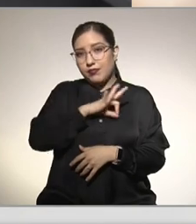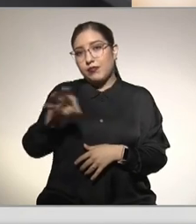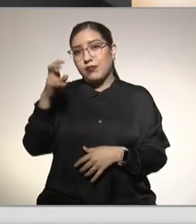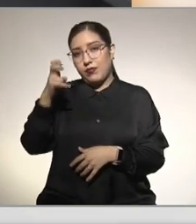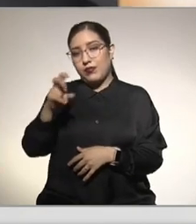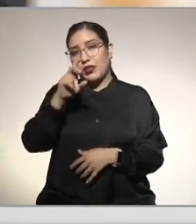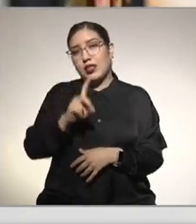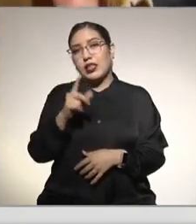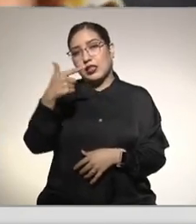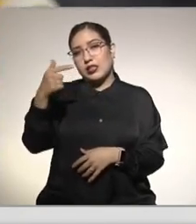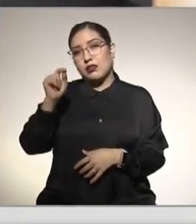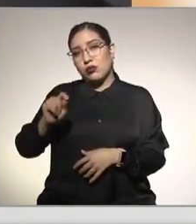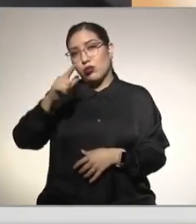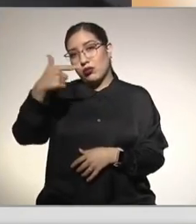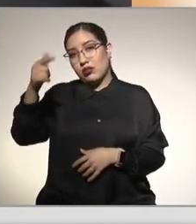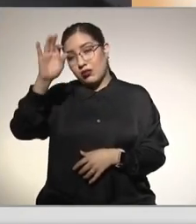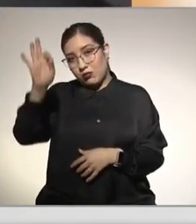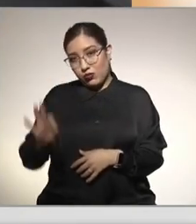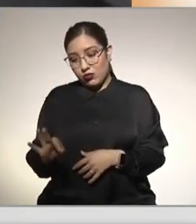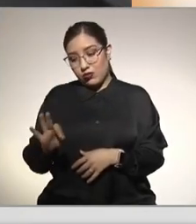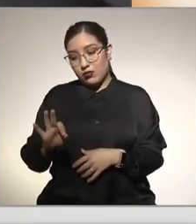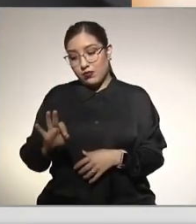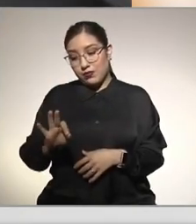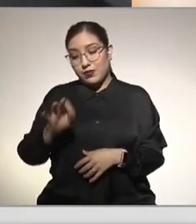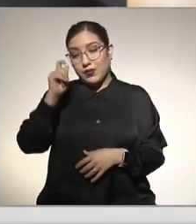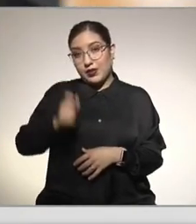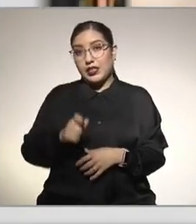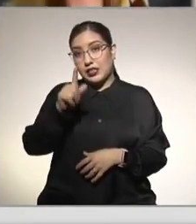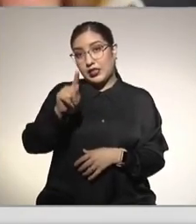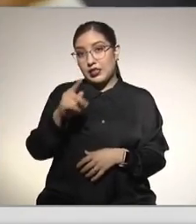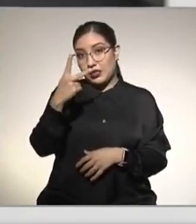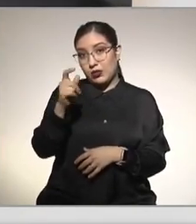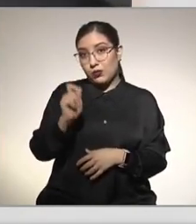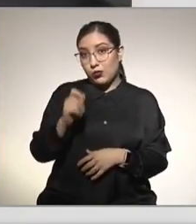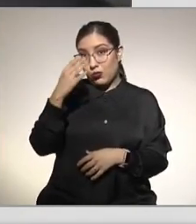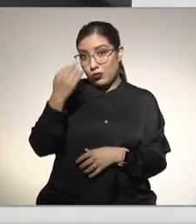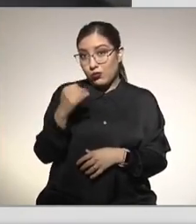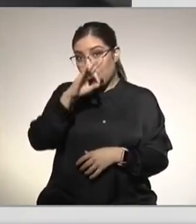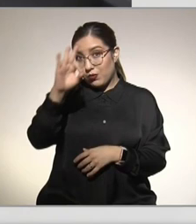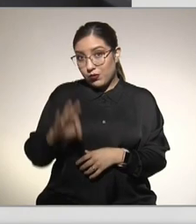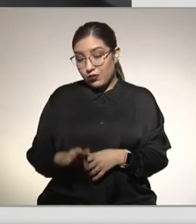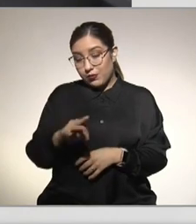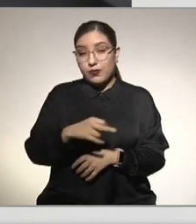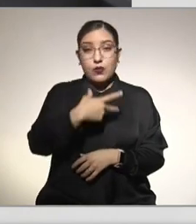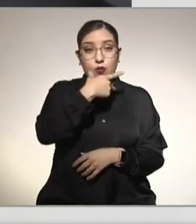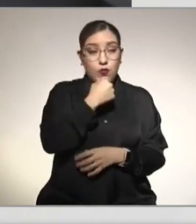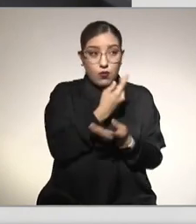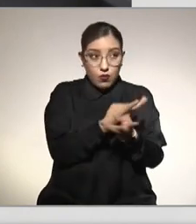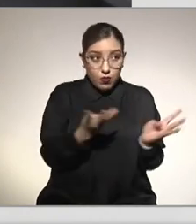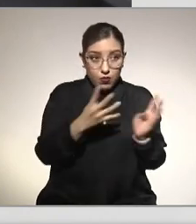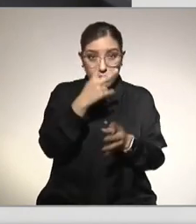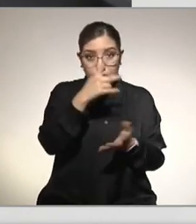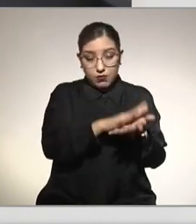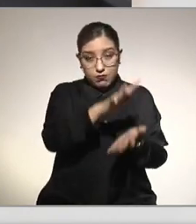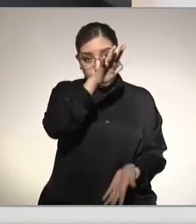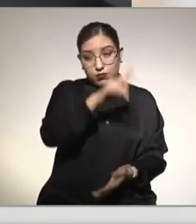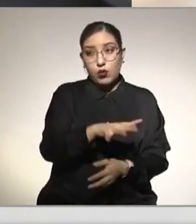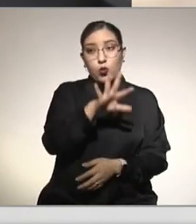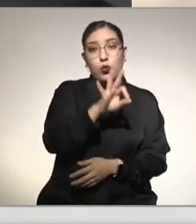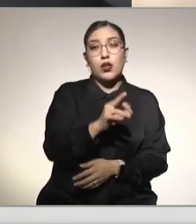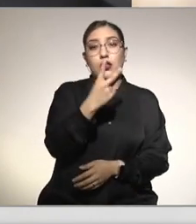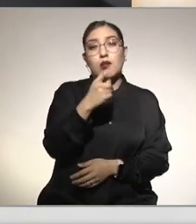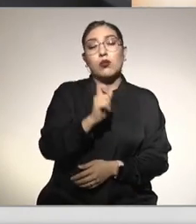37.7%. O sea, estamos hablando de 72.9% en hombres. La prevalencia es de 42